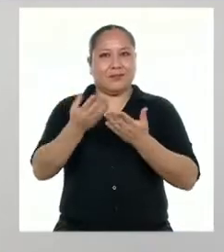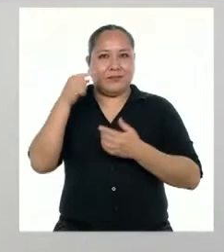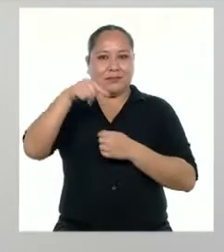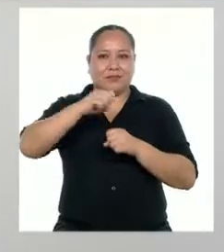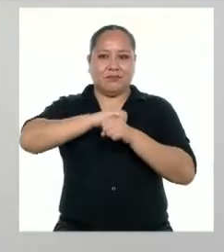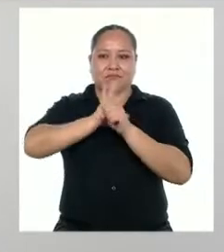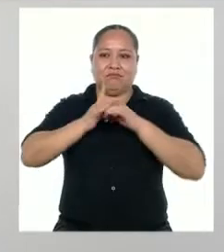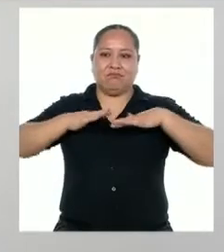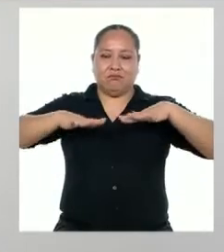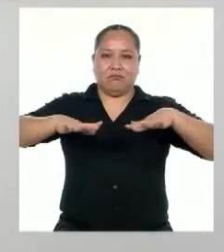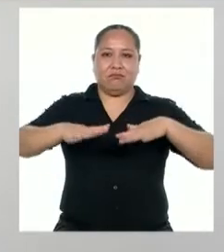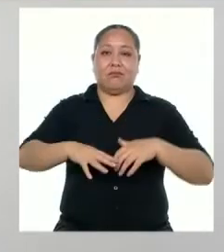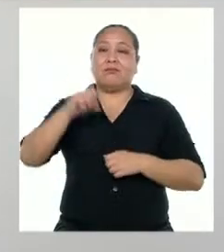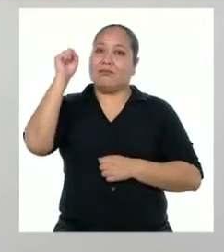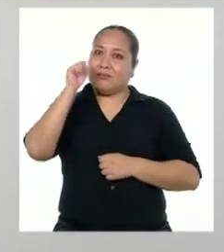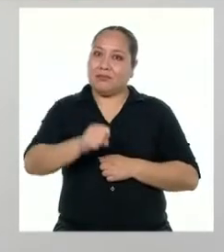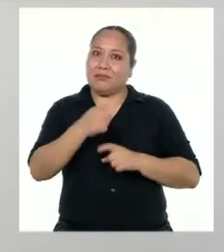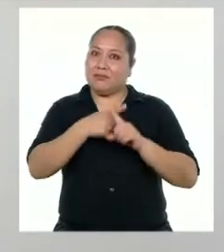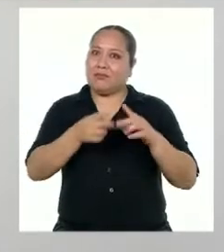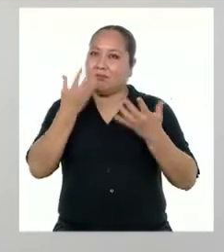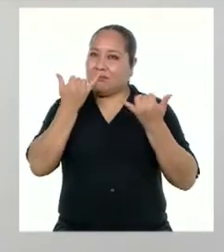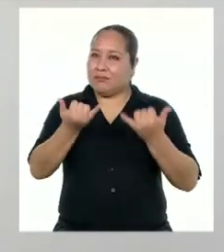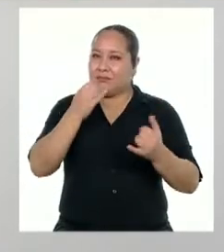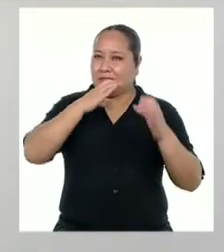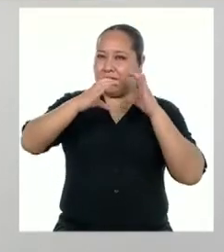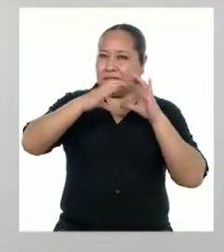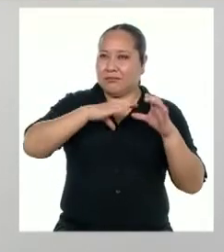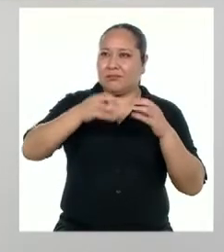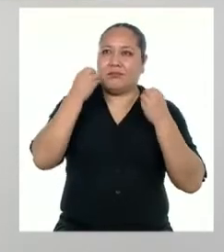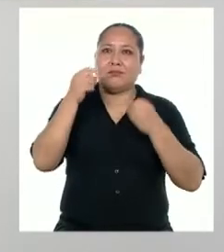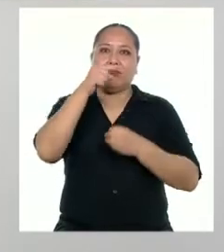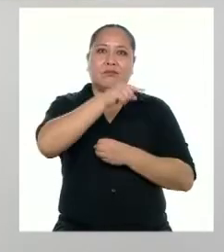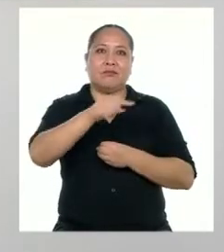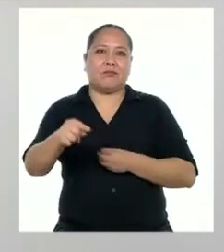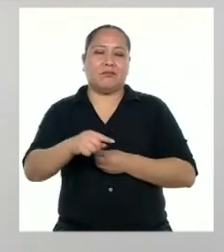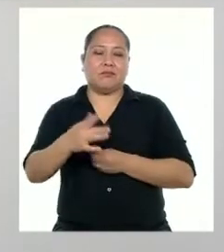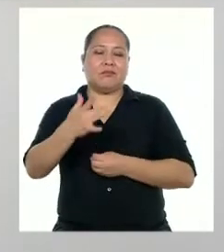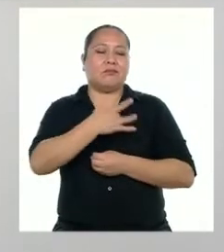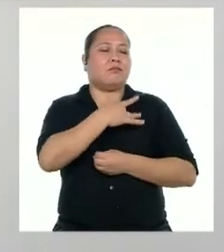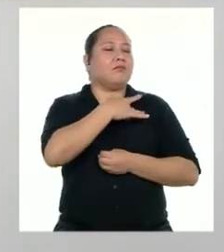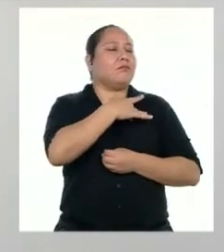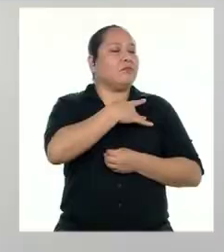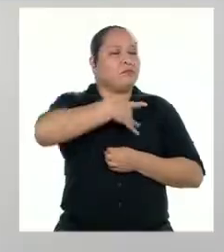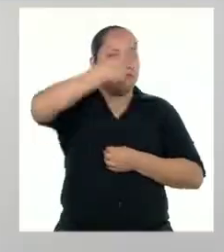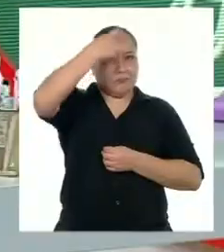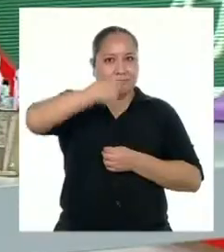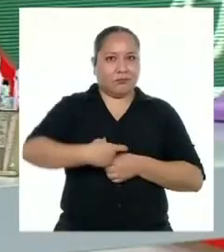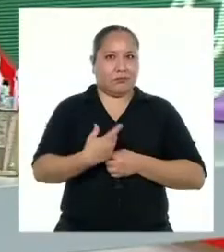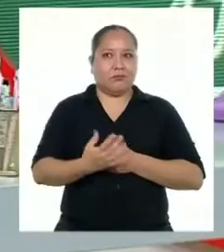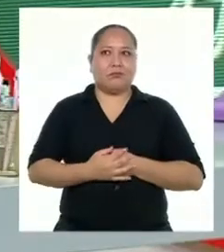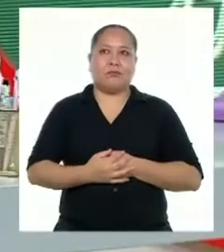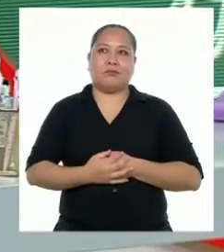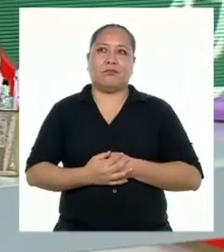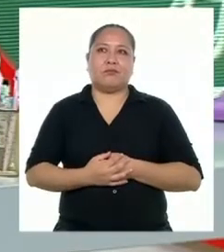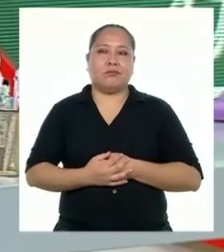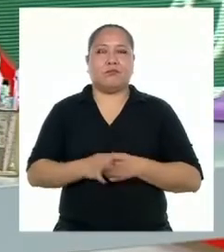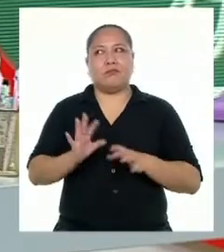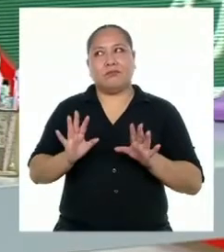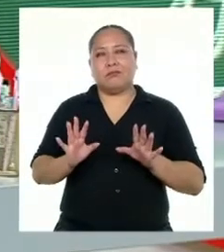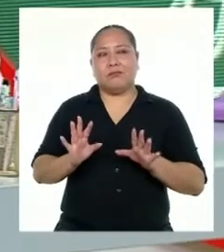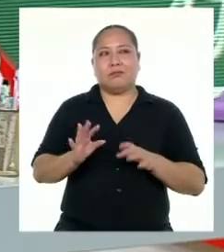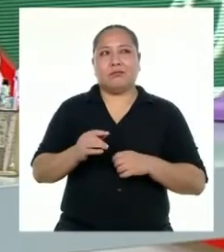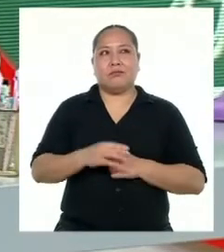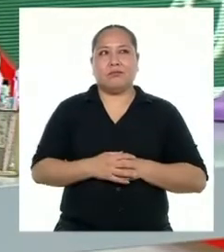Claro que sí, pero ahora conversemos de cómo esto nos ha impactado en lo personal. A ver,